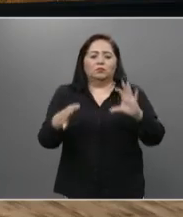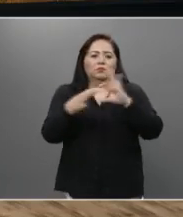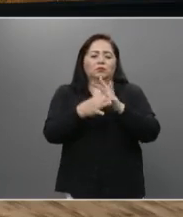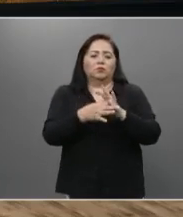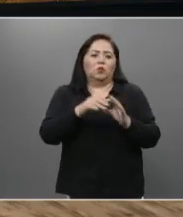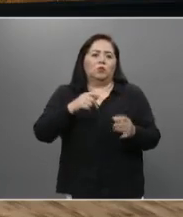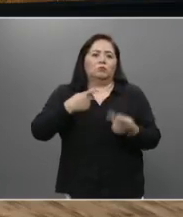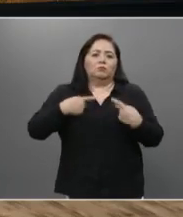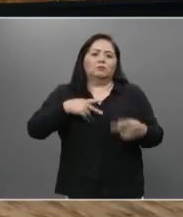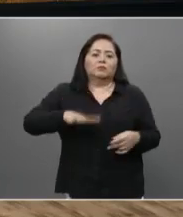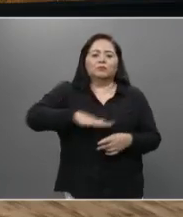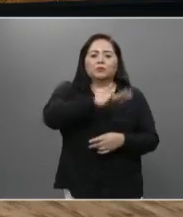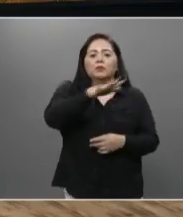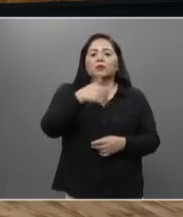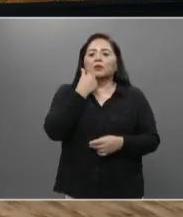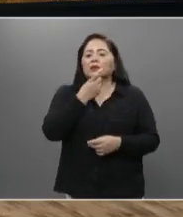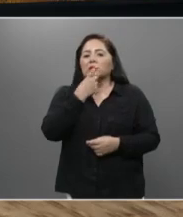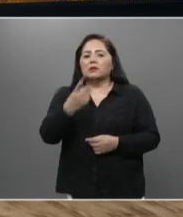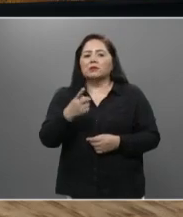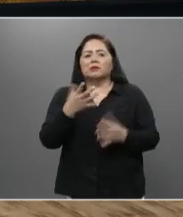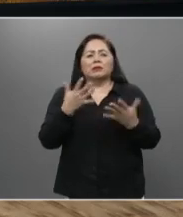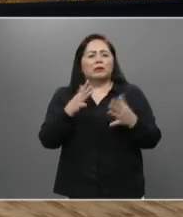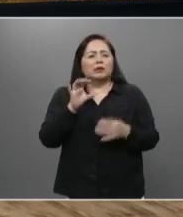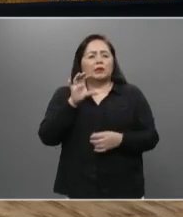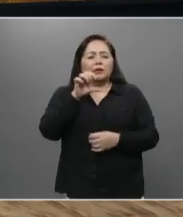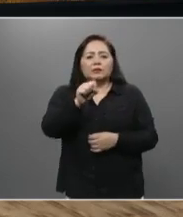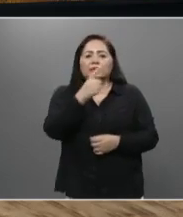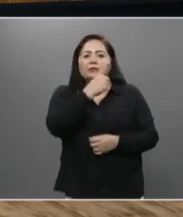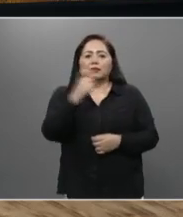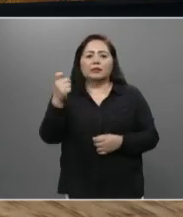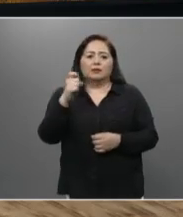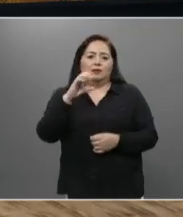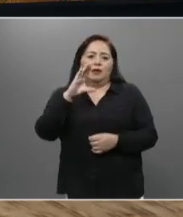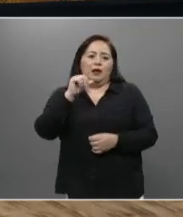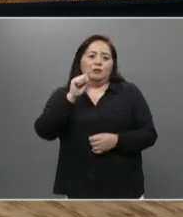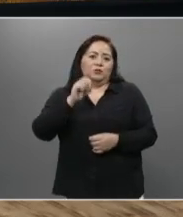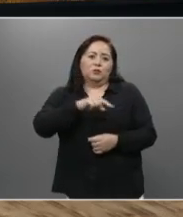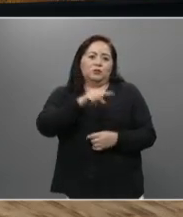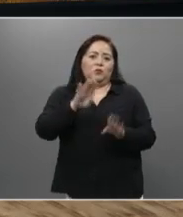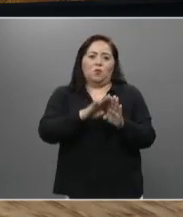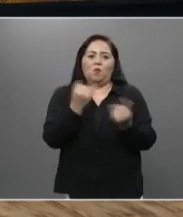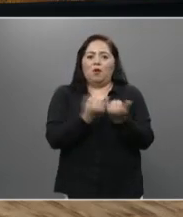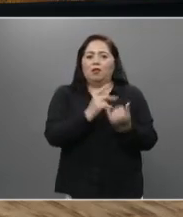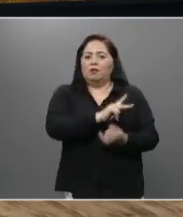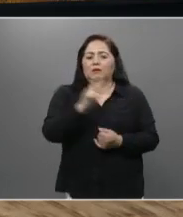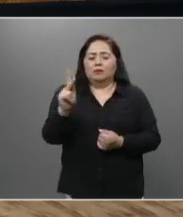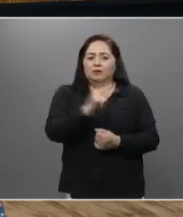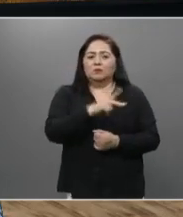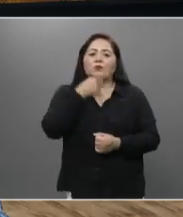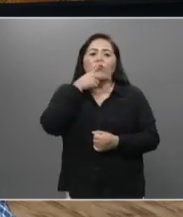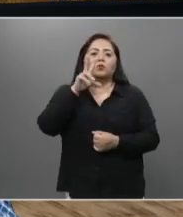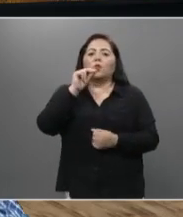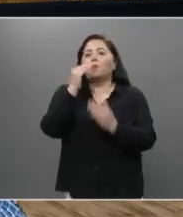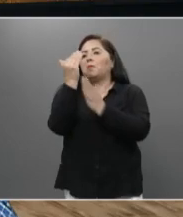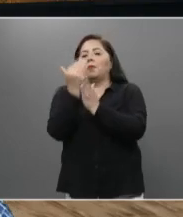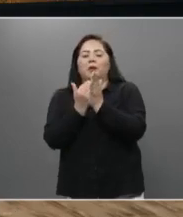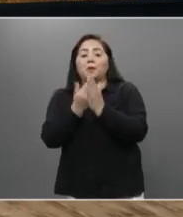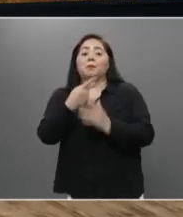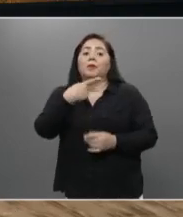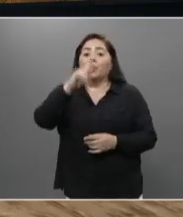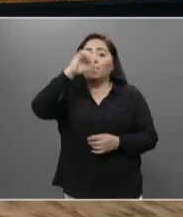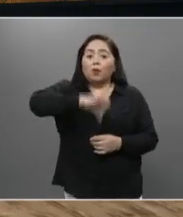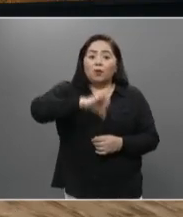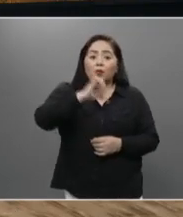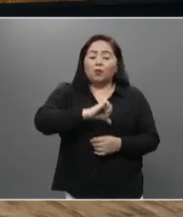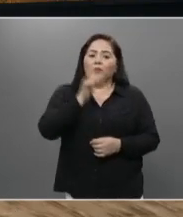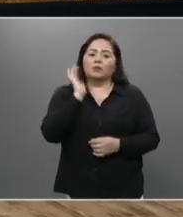comunidad, pues estamos hablando de casi 100 casos entre ambas entidades, no es menor. Hoy